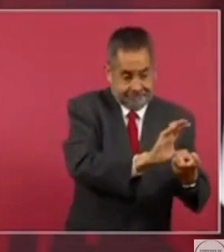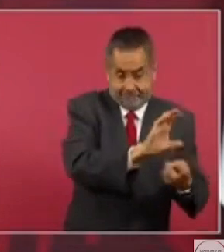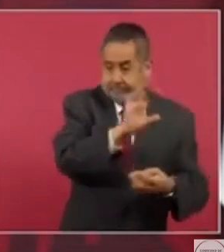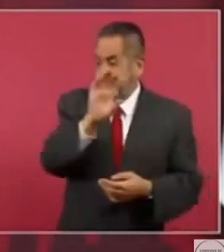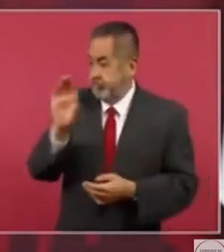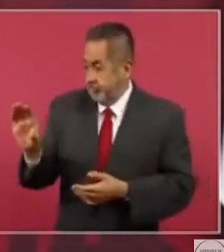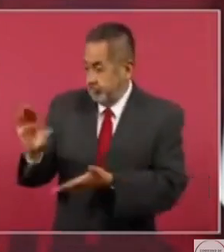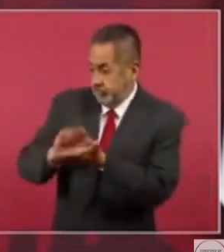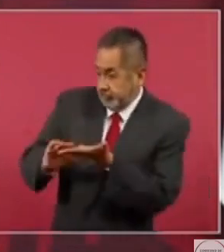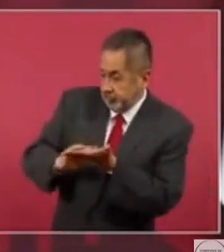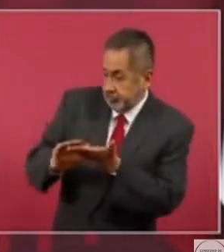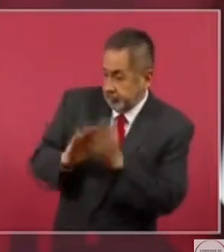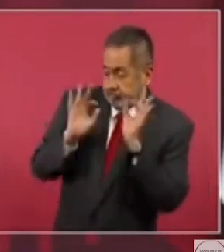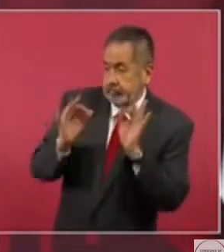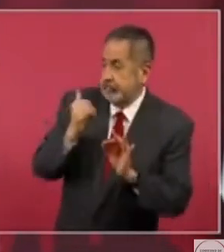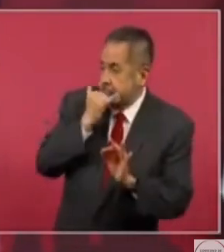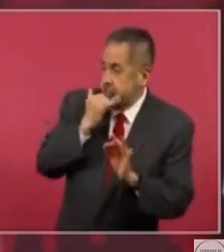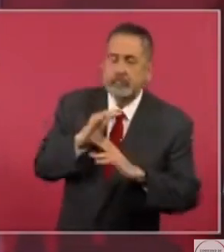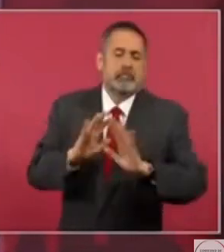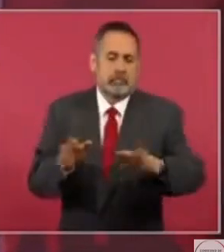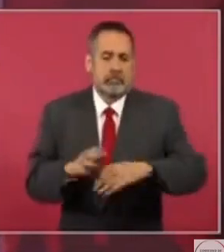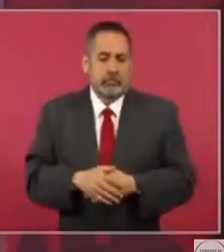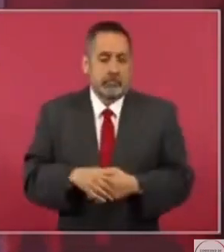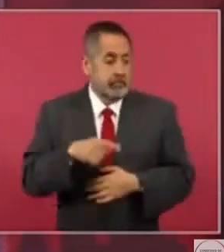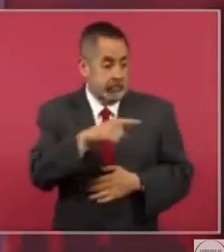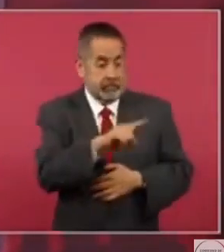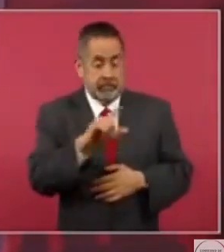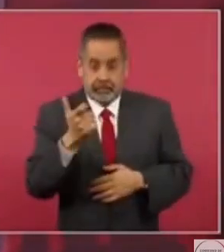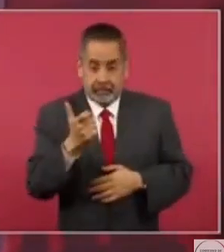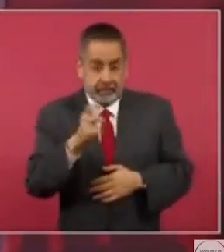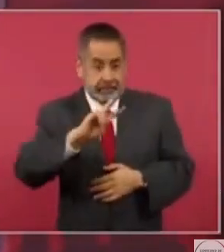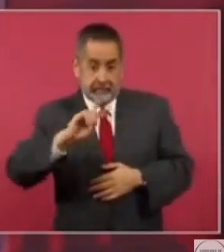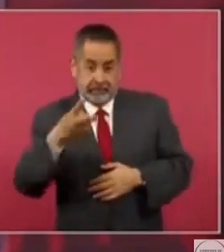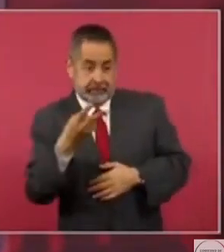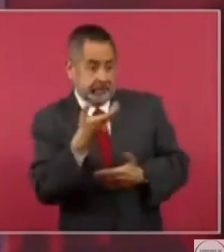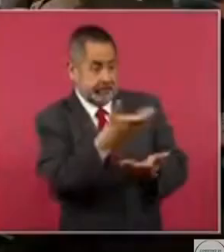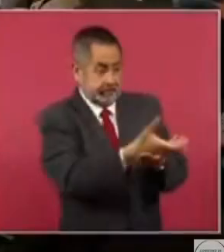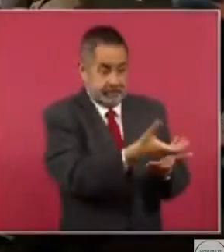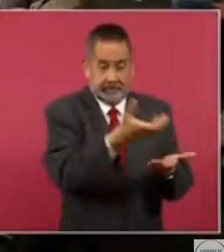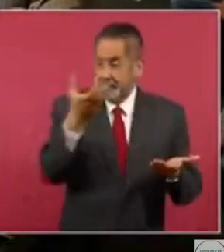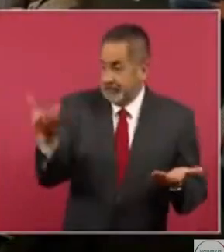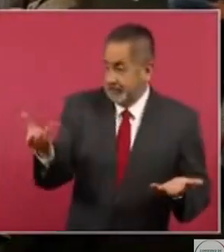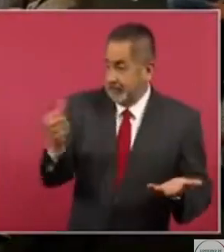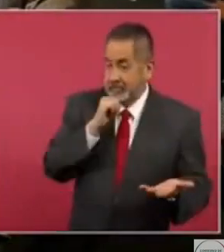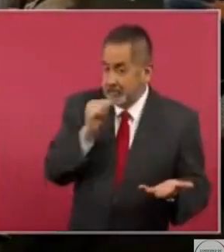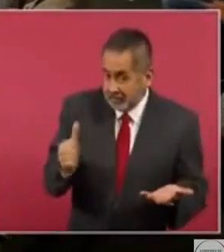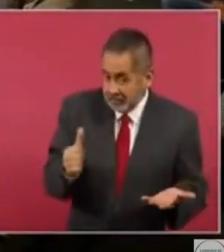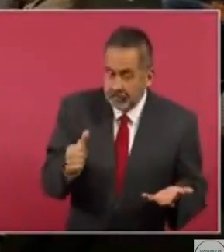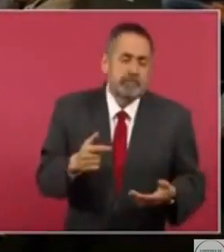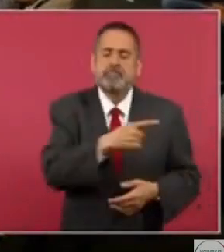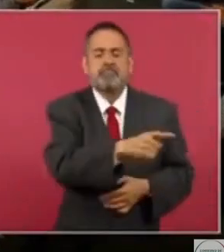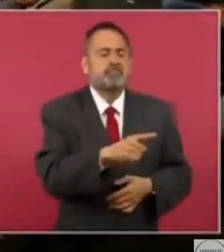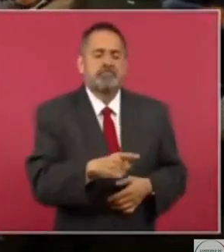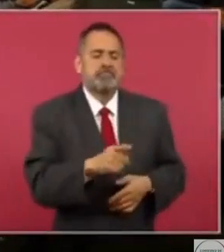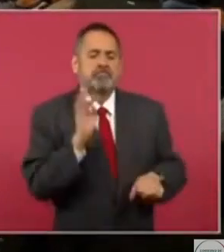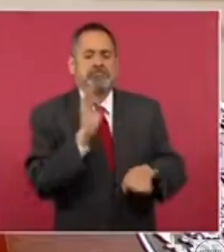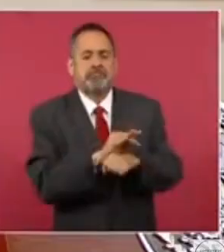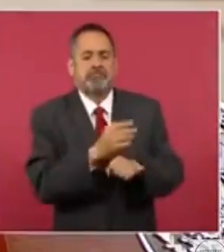si no hay devolución del dinero, si no hay reparación del daño, pues no podemos nosotros